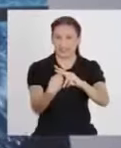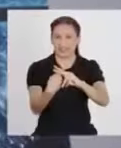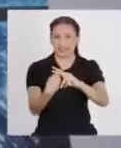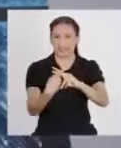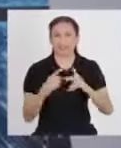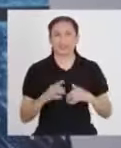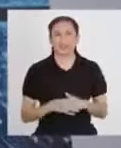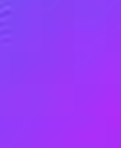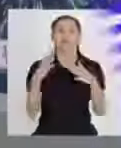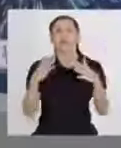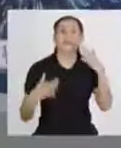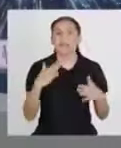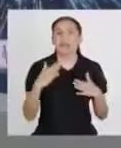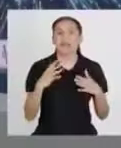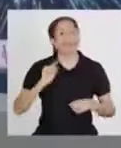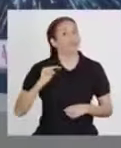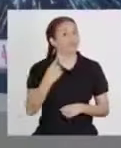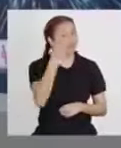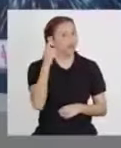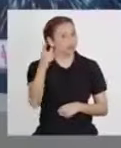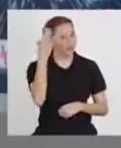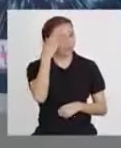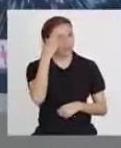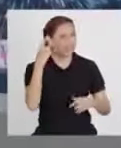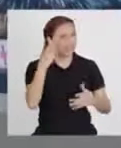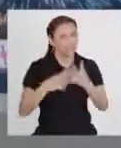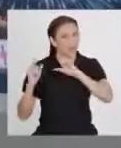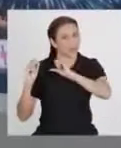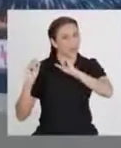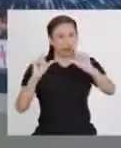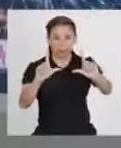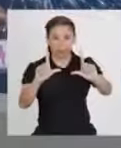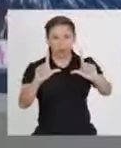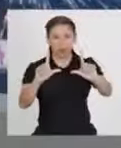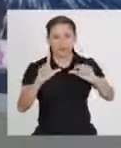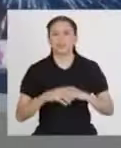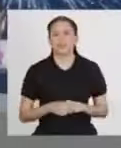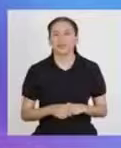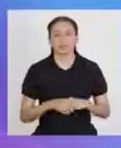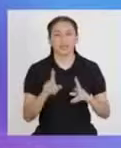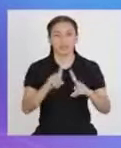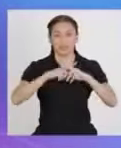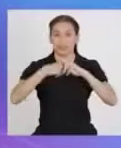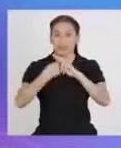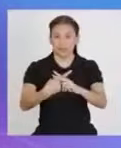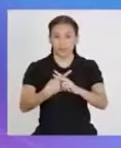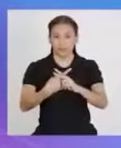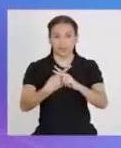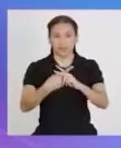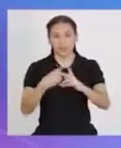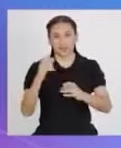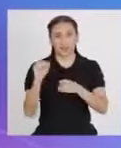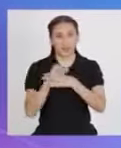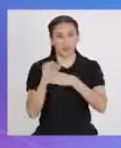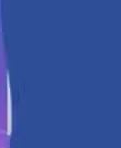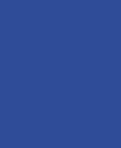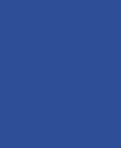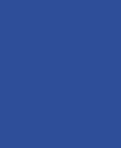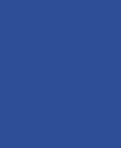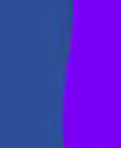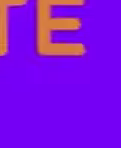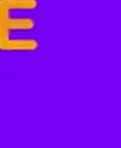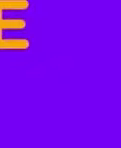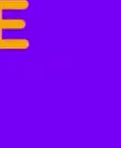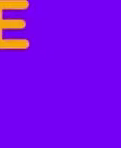¡Empecemos! Pero primero ya sabes qué es lo que tienes que poner. Iniciando, activarte.